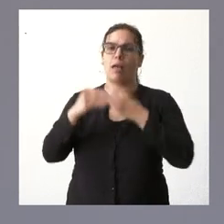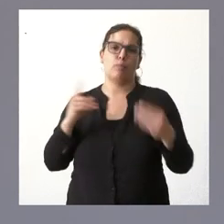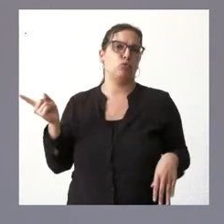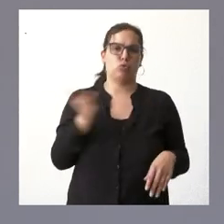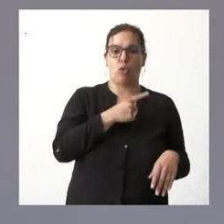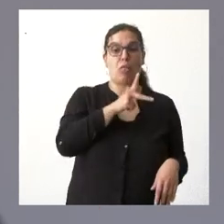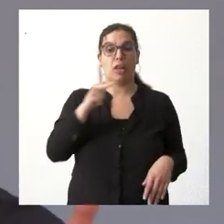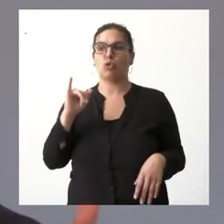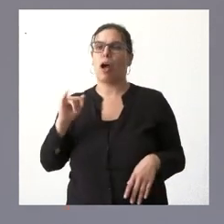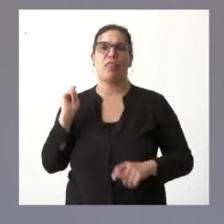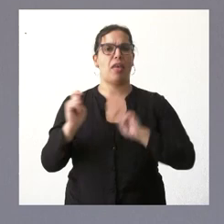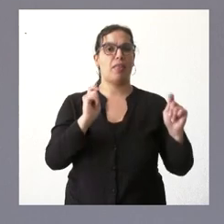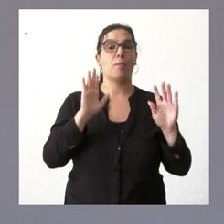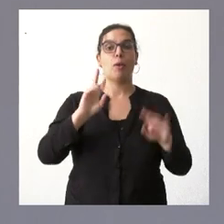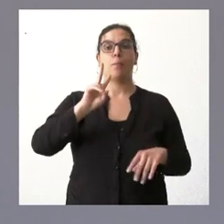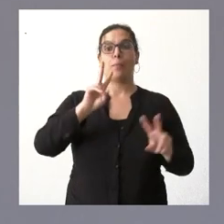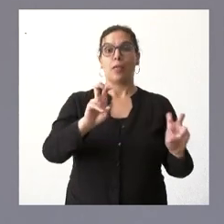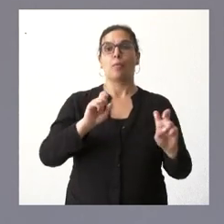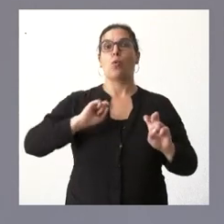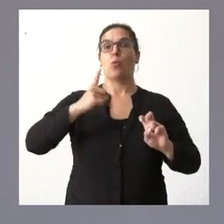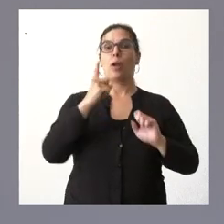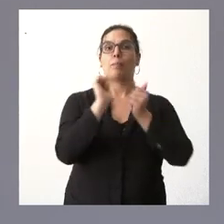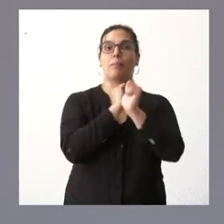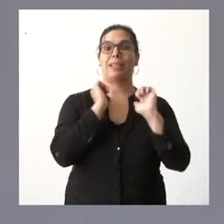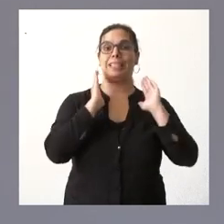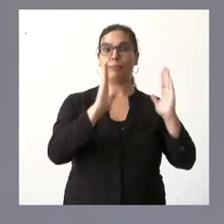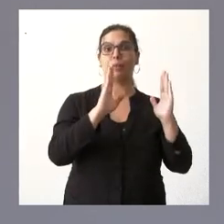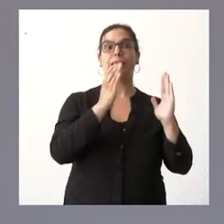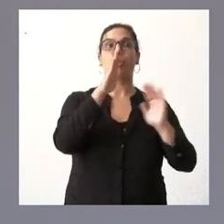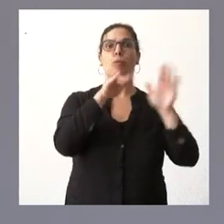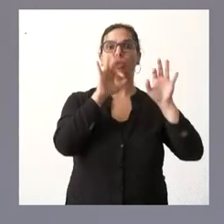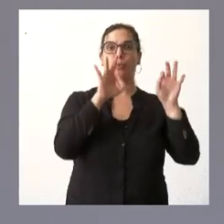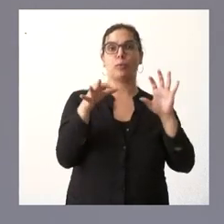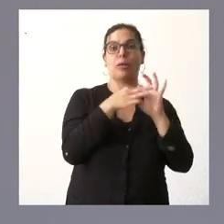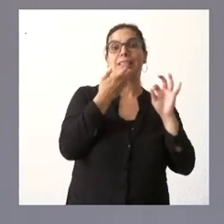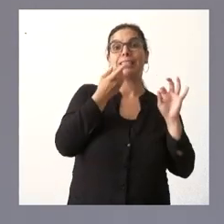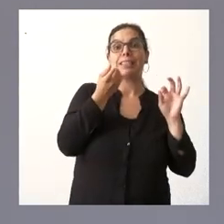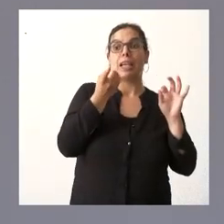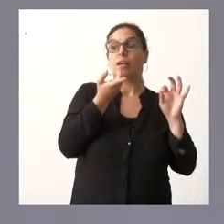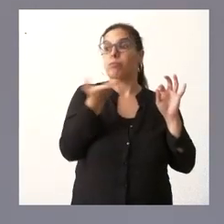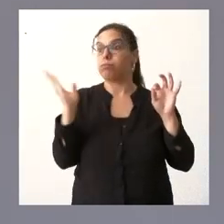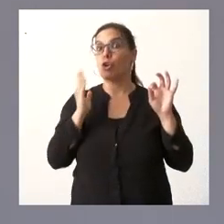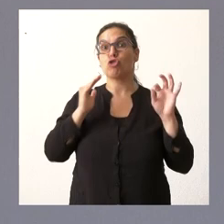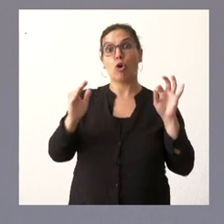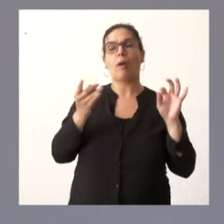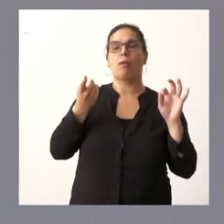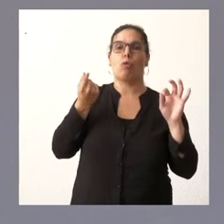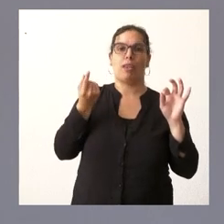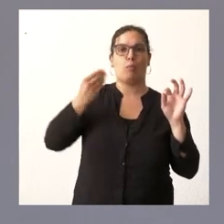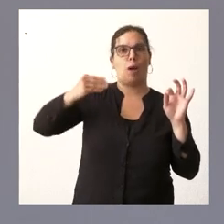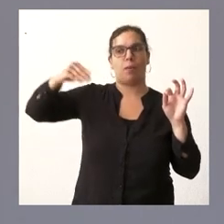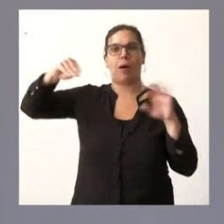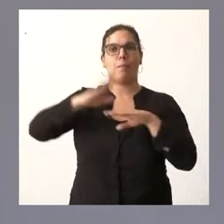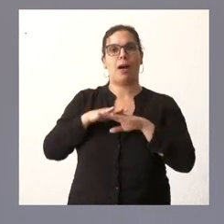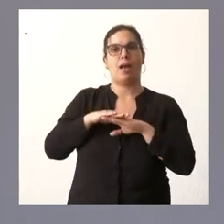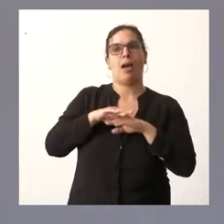pero inicialmente se concede con el crédito disponible en la convocatoria y luego se complementan con créditos añadidos para ir resolviendo probablemente